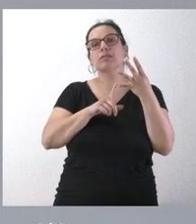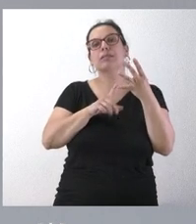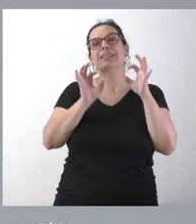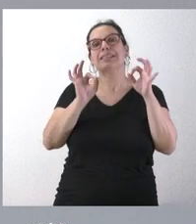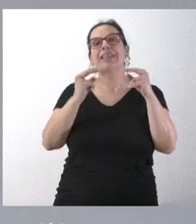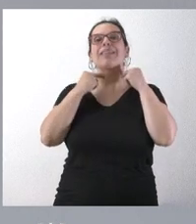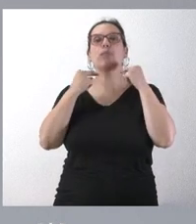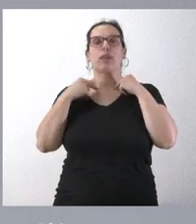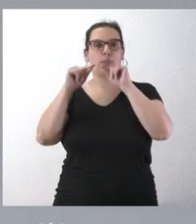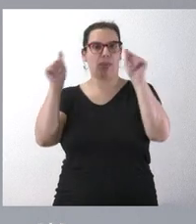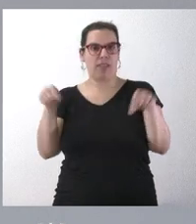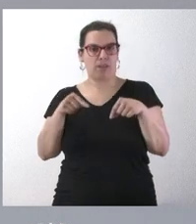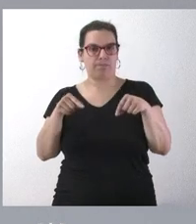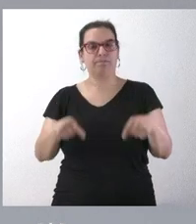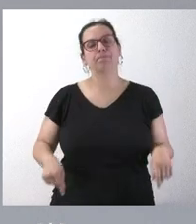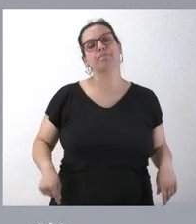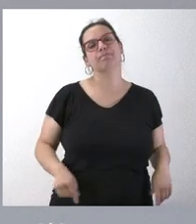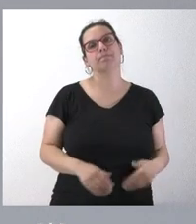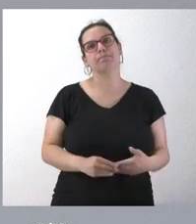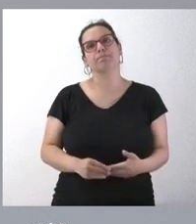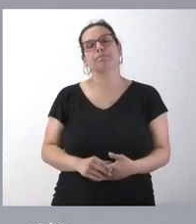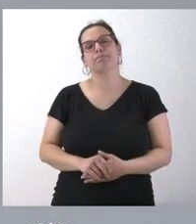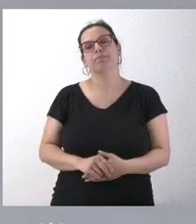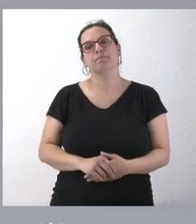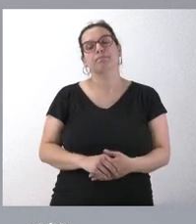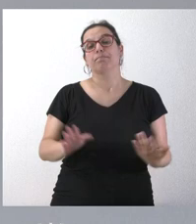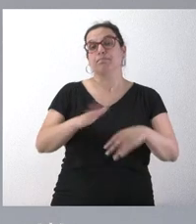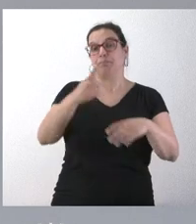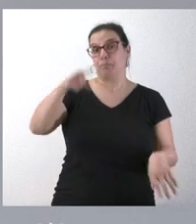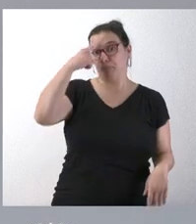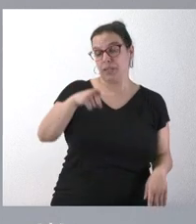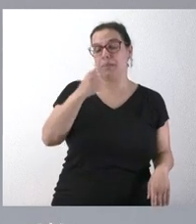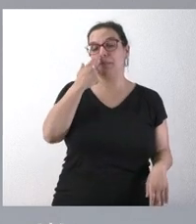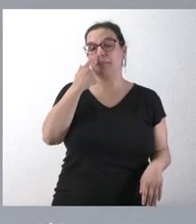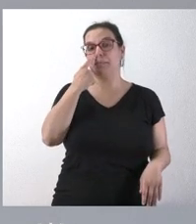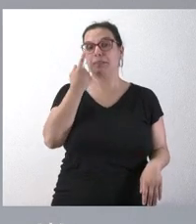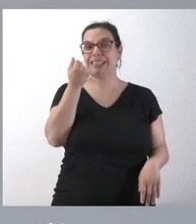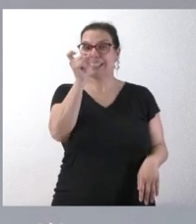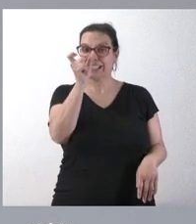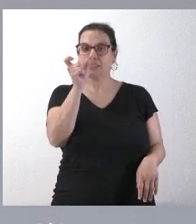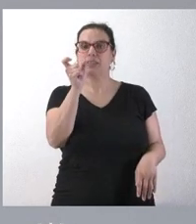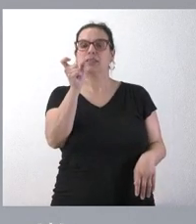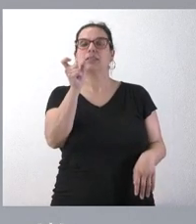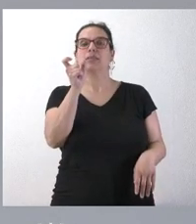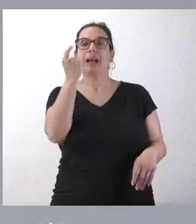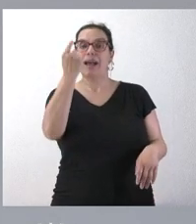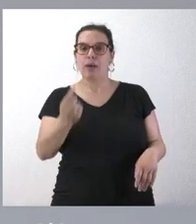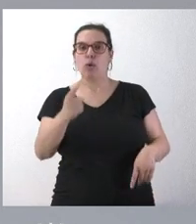diputaciones provinciales. Para que tengan conocimiento de las cuantías exactas por tramos de población,